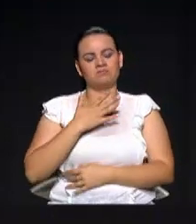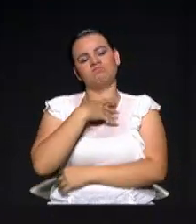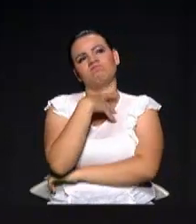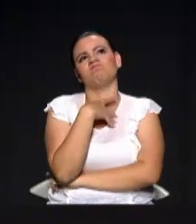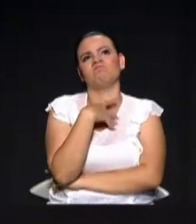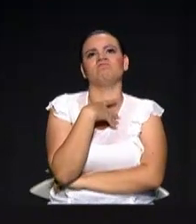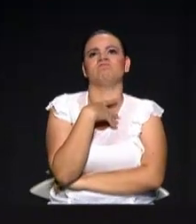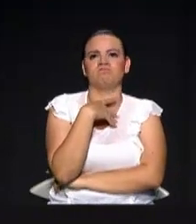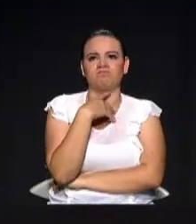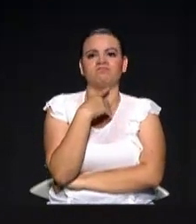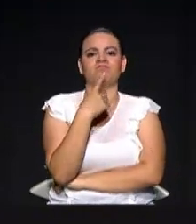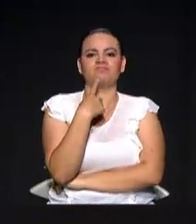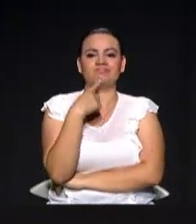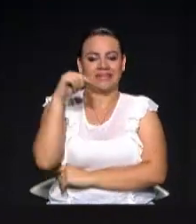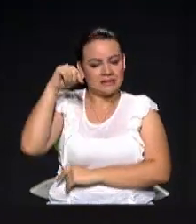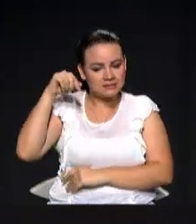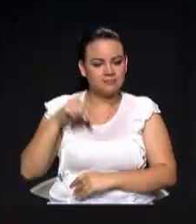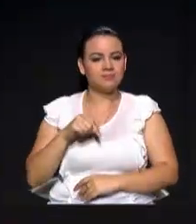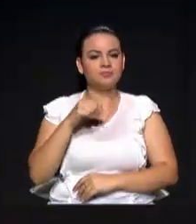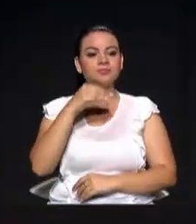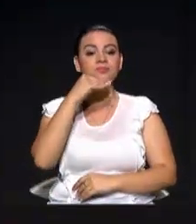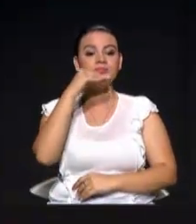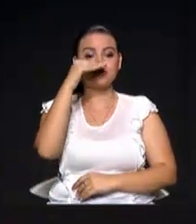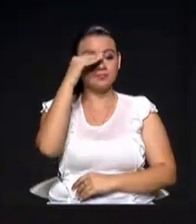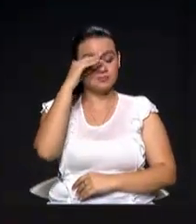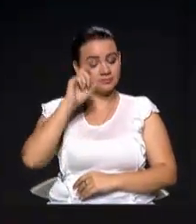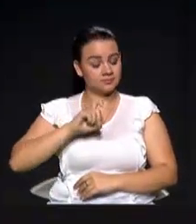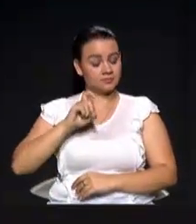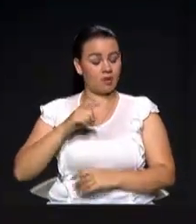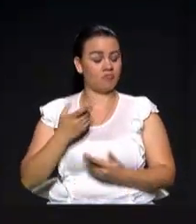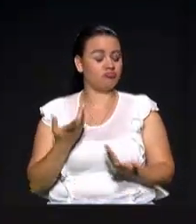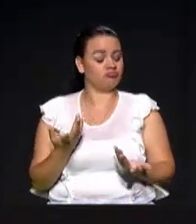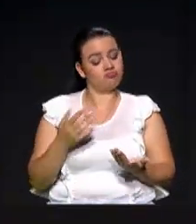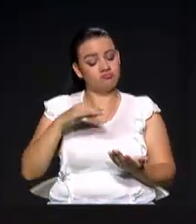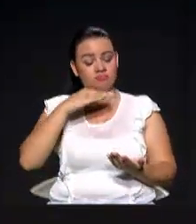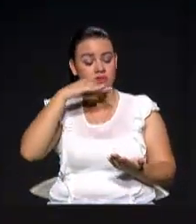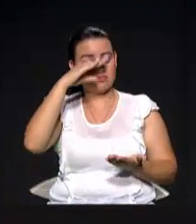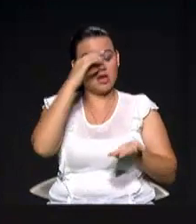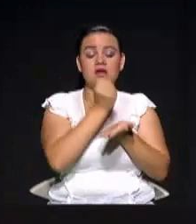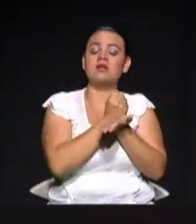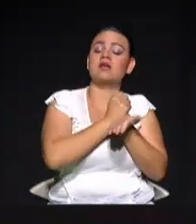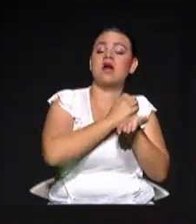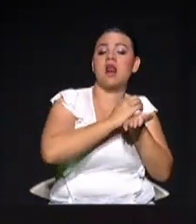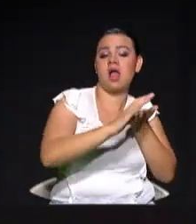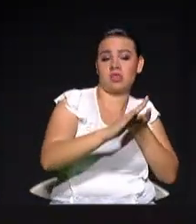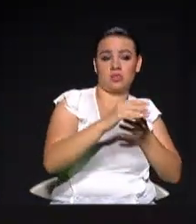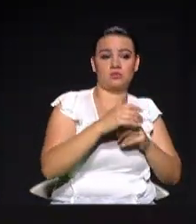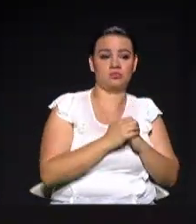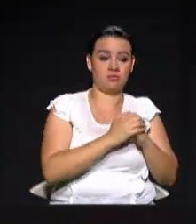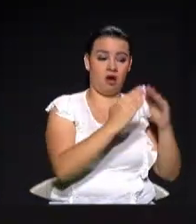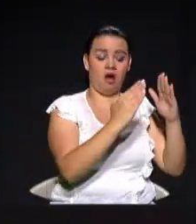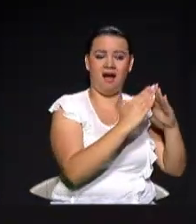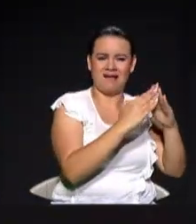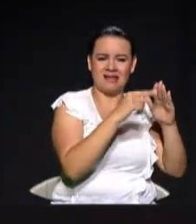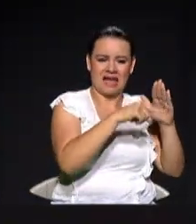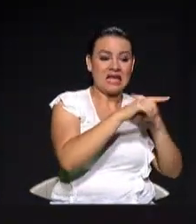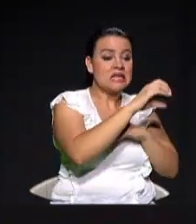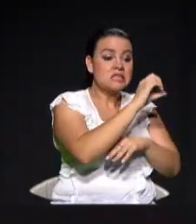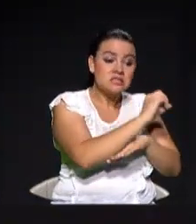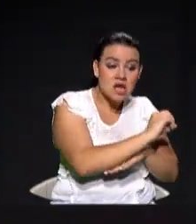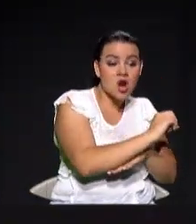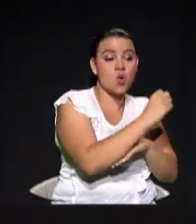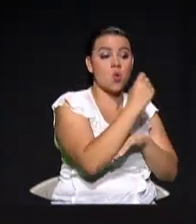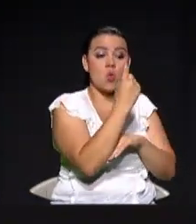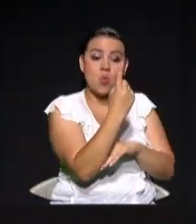en Medellín haya agua gratis para estrato el cero, estrato que creen que no existe, el uno,